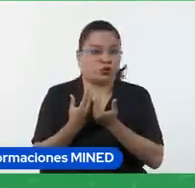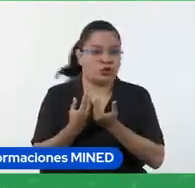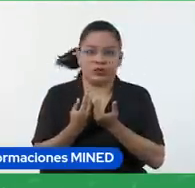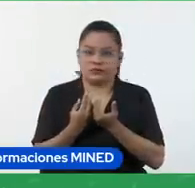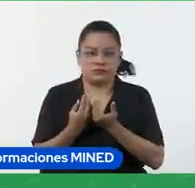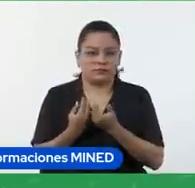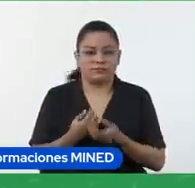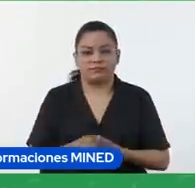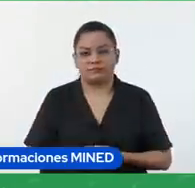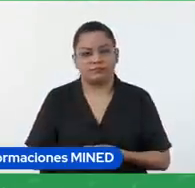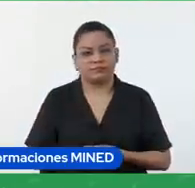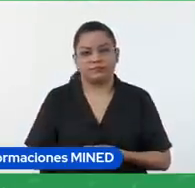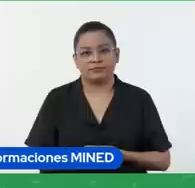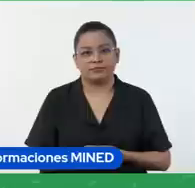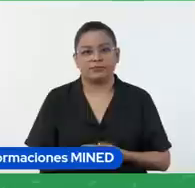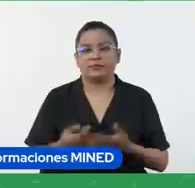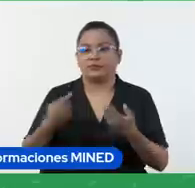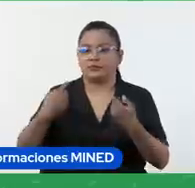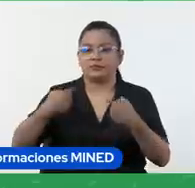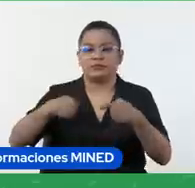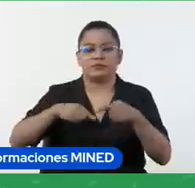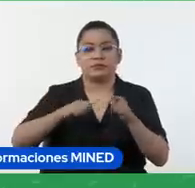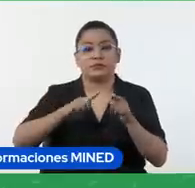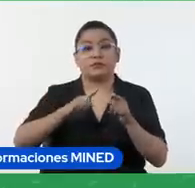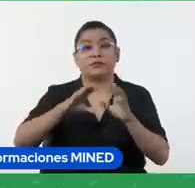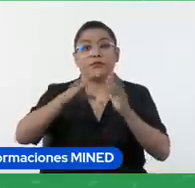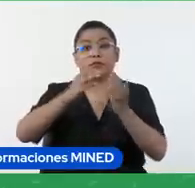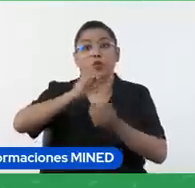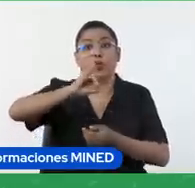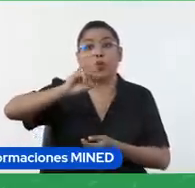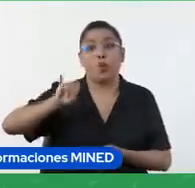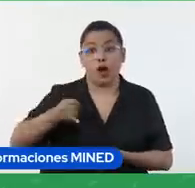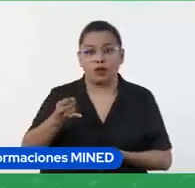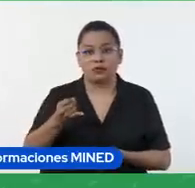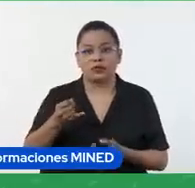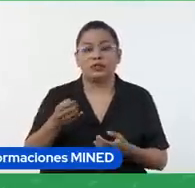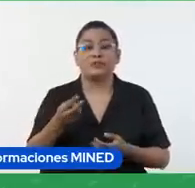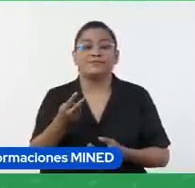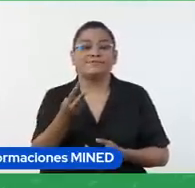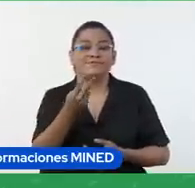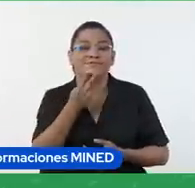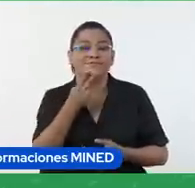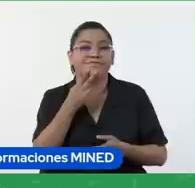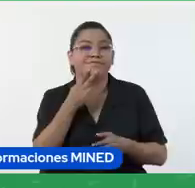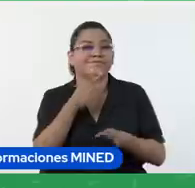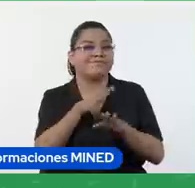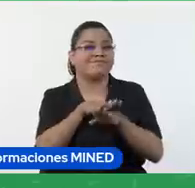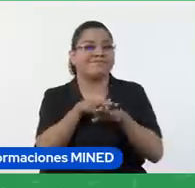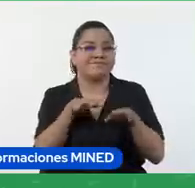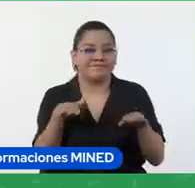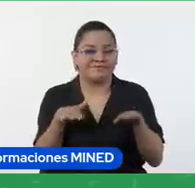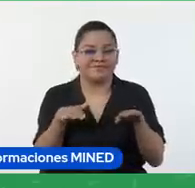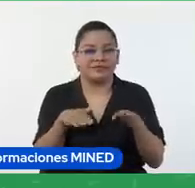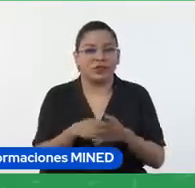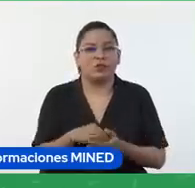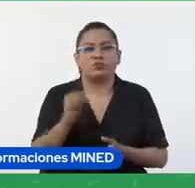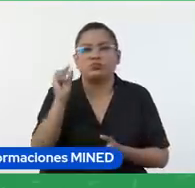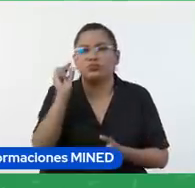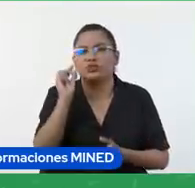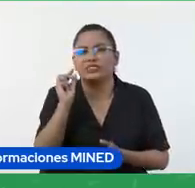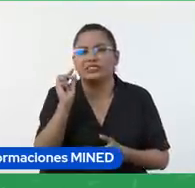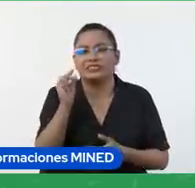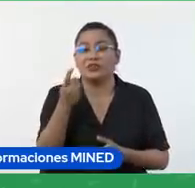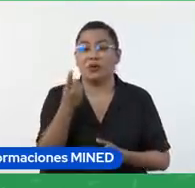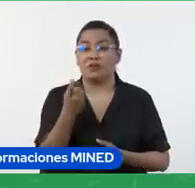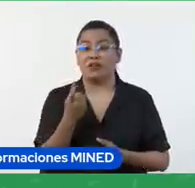webinar continuamos el jueves y ya el viernes finalizamos así que queda muy poquito de